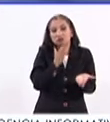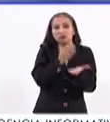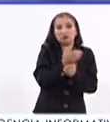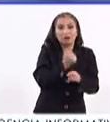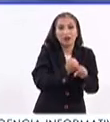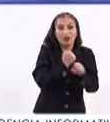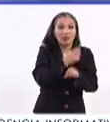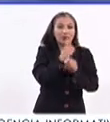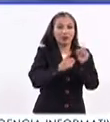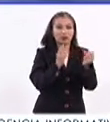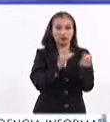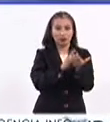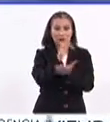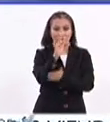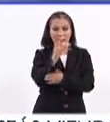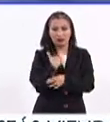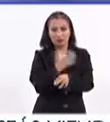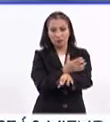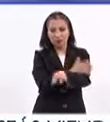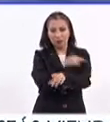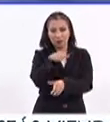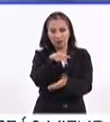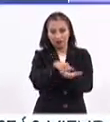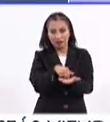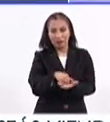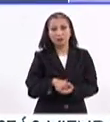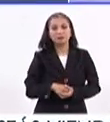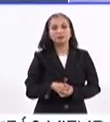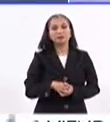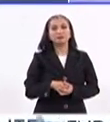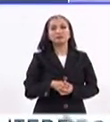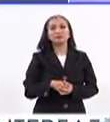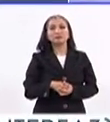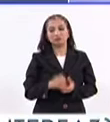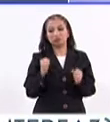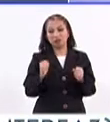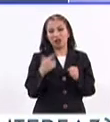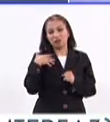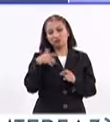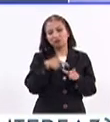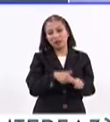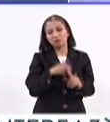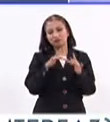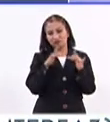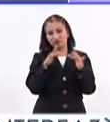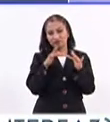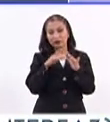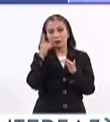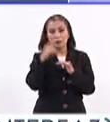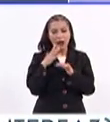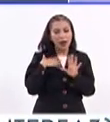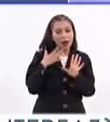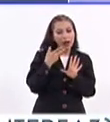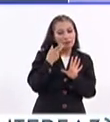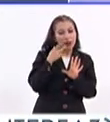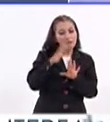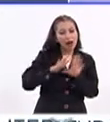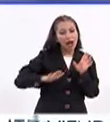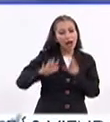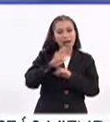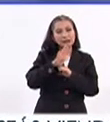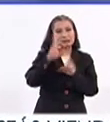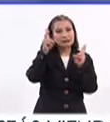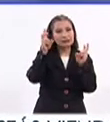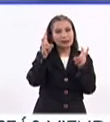practique el deporte. Te agradecemos mucho, Óscar, que hayas estado con nosotros. Pues seguramente seguiremos en comunicación para abarcar